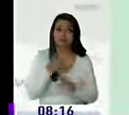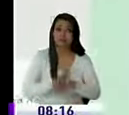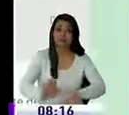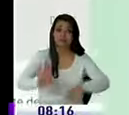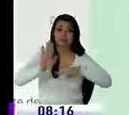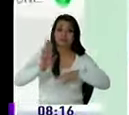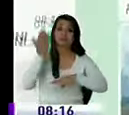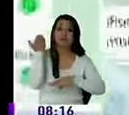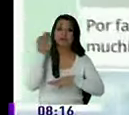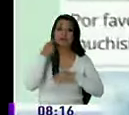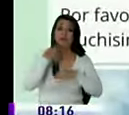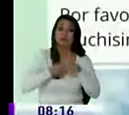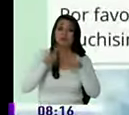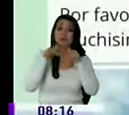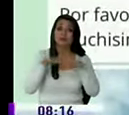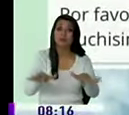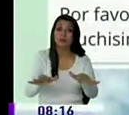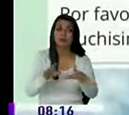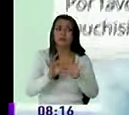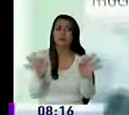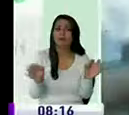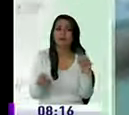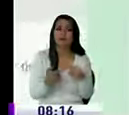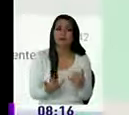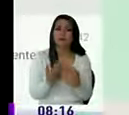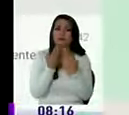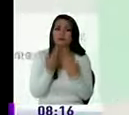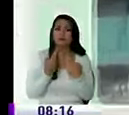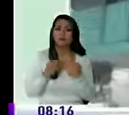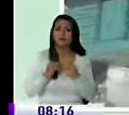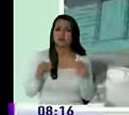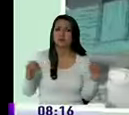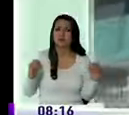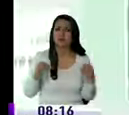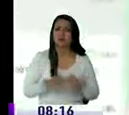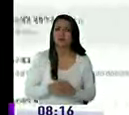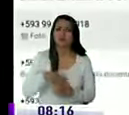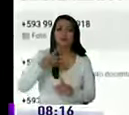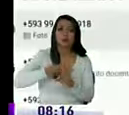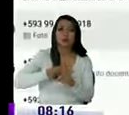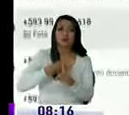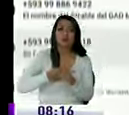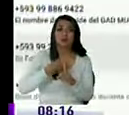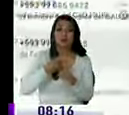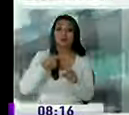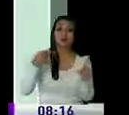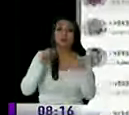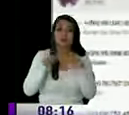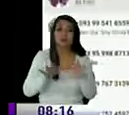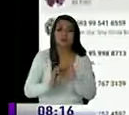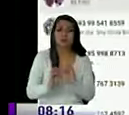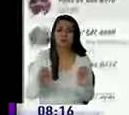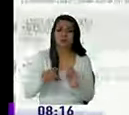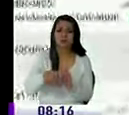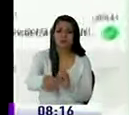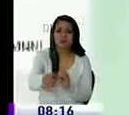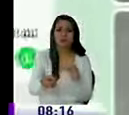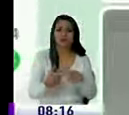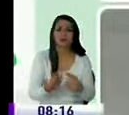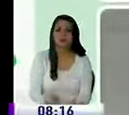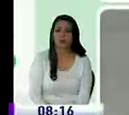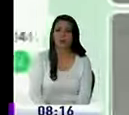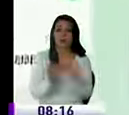autoridades del Ministerio de Educación deberían dar una respuesta miren que en cuatro meses desde septiembre ya han pasado algunos meses y